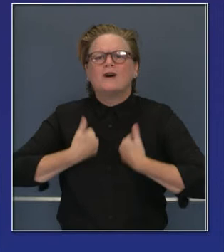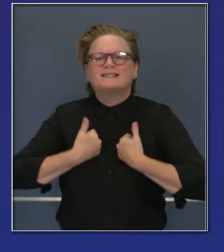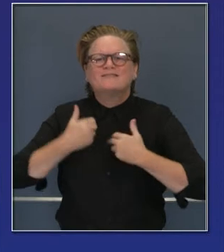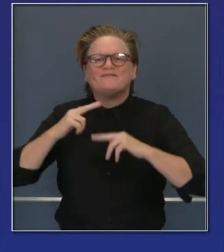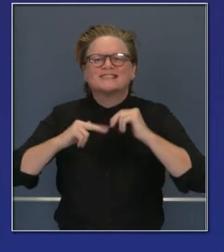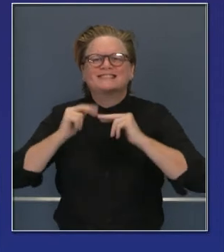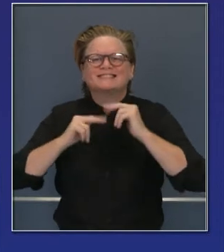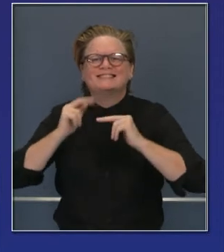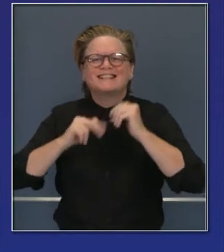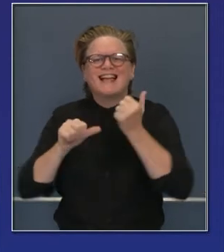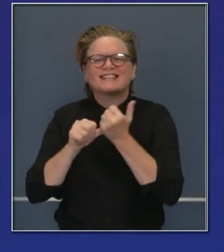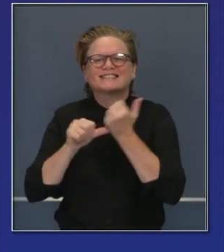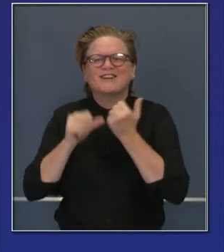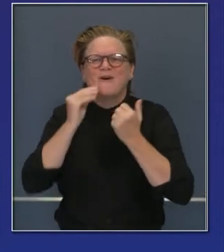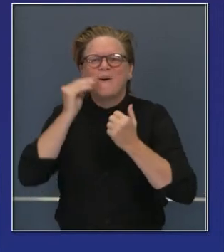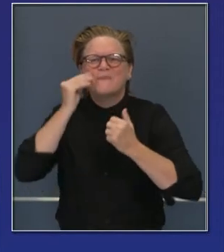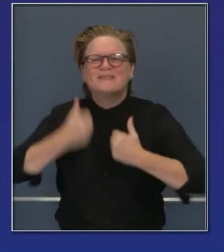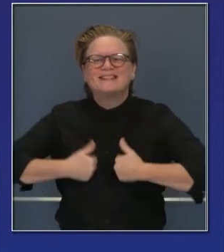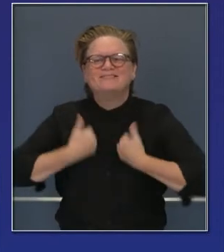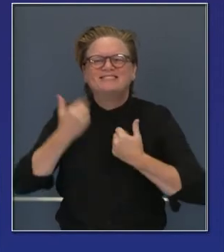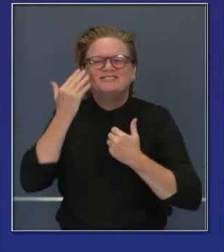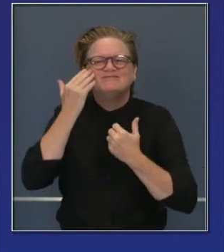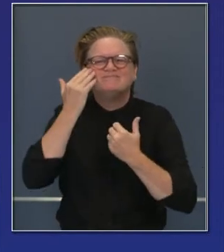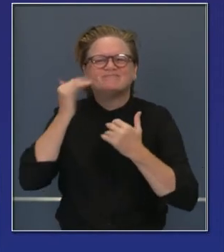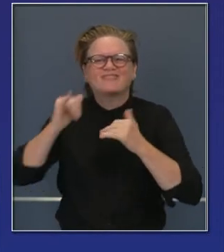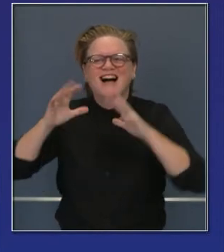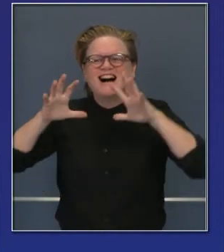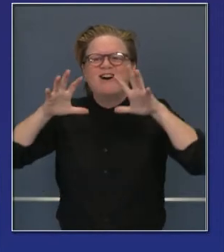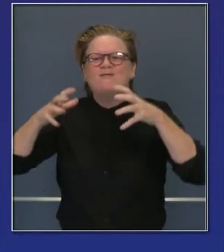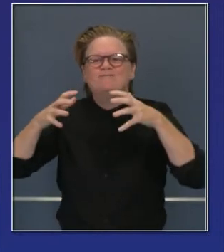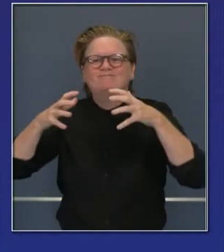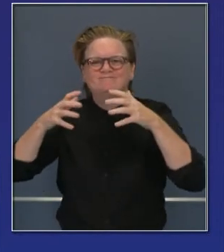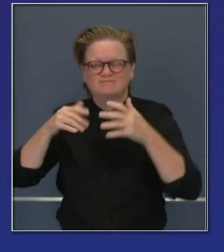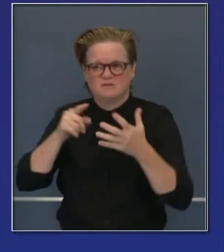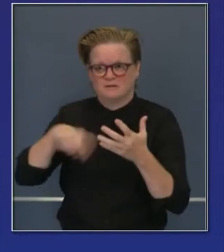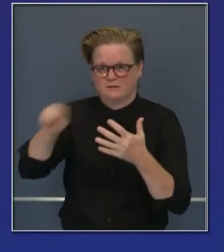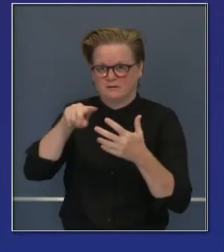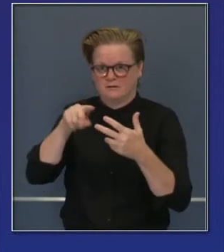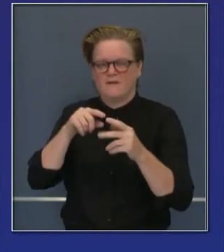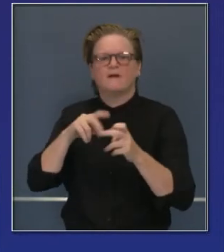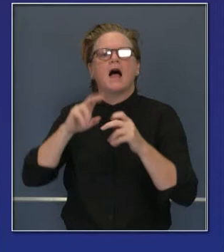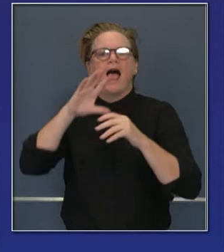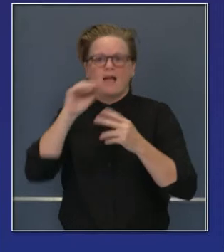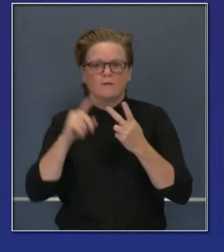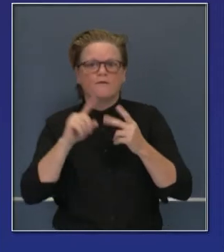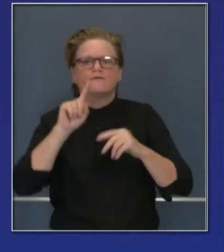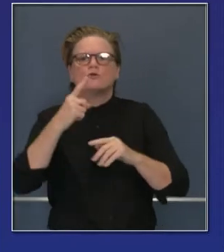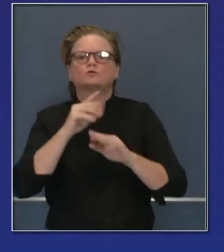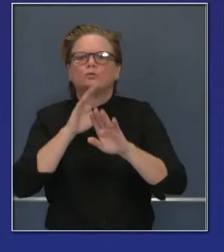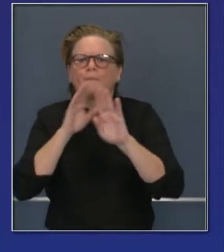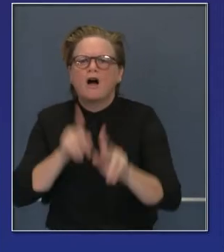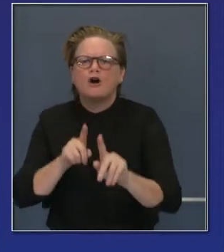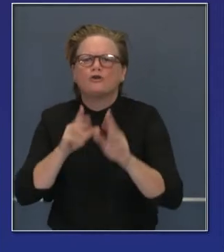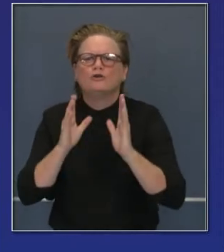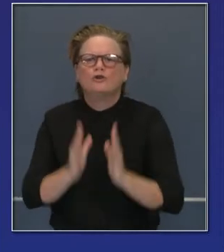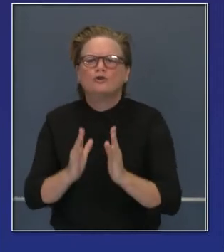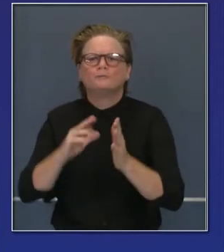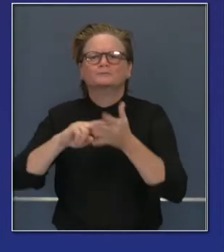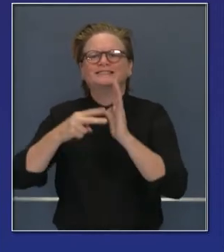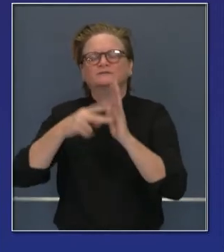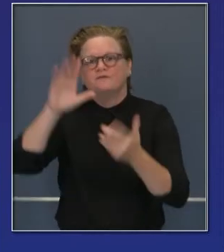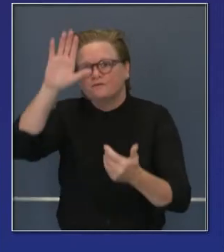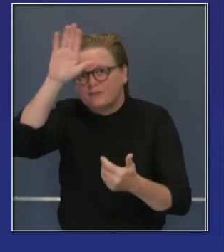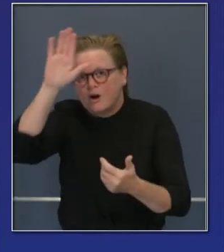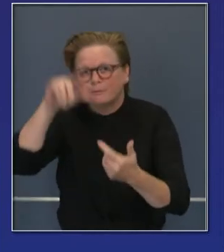enfermeros especializados, este tipo de centro social es